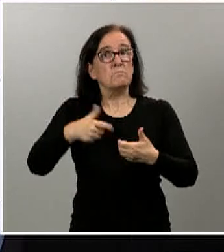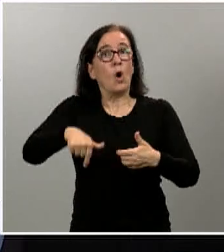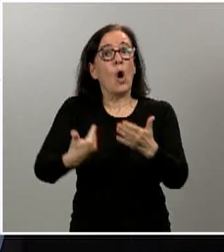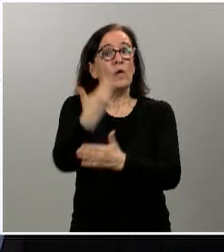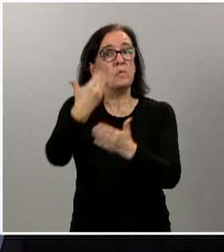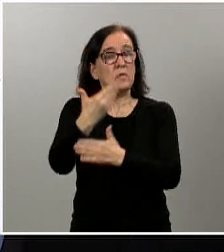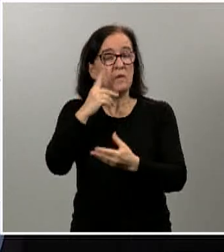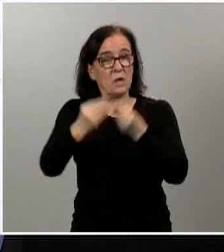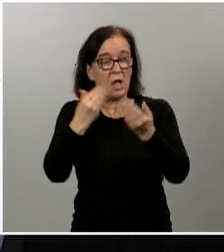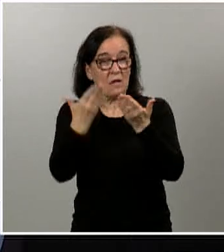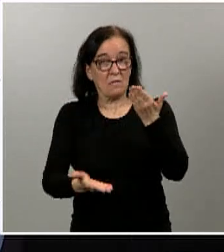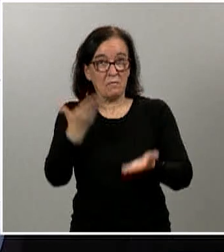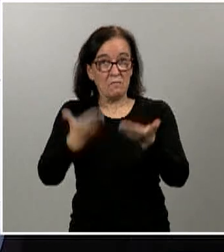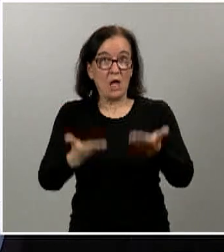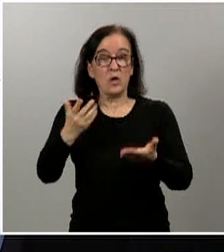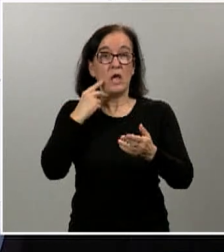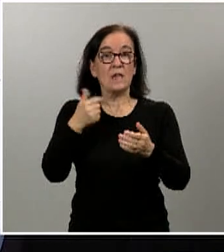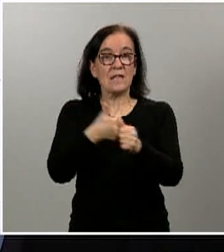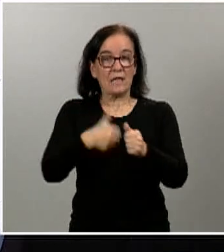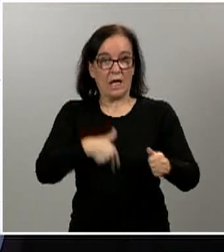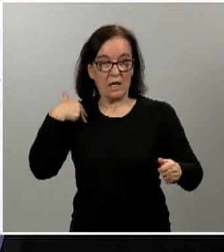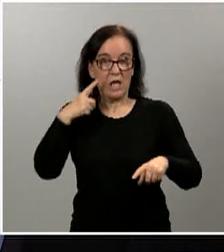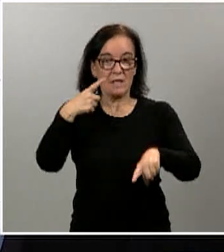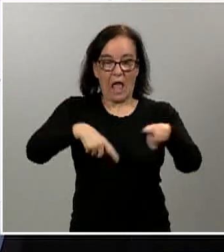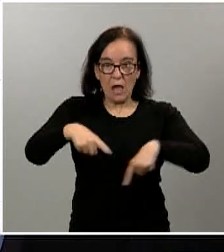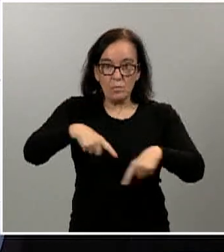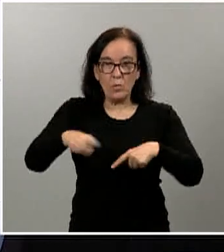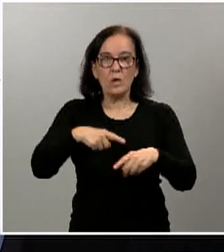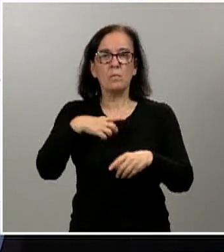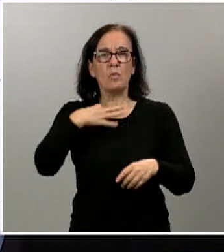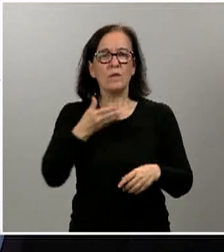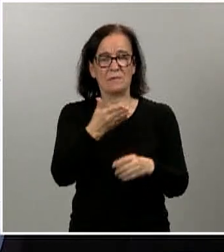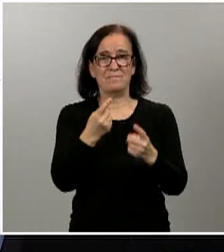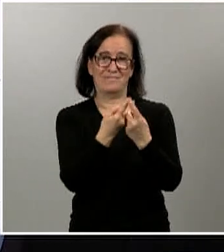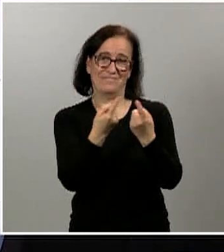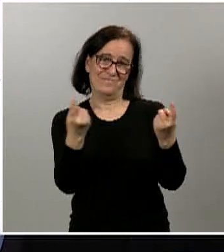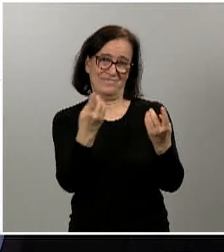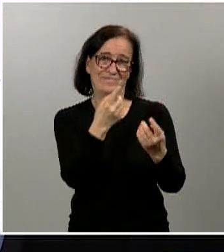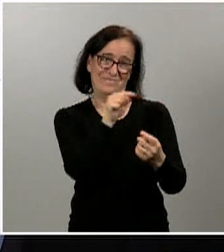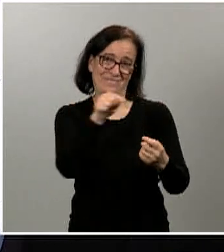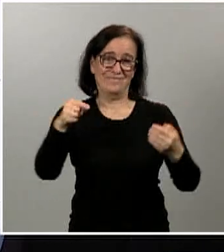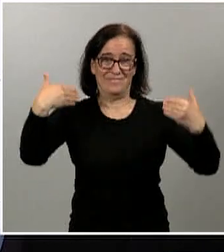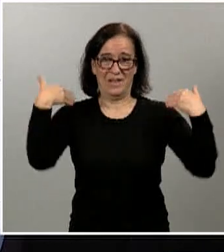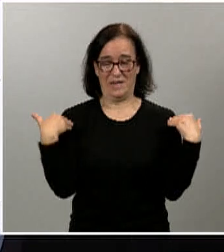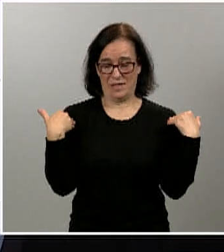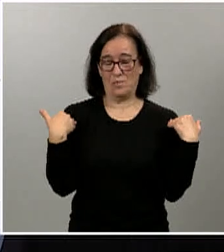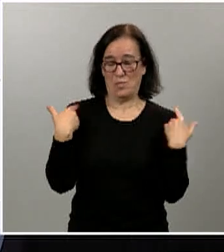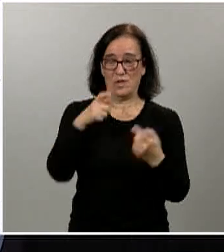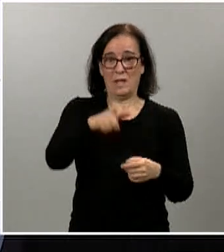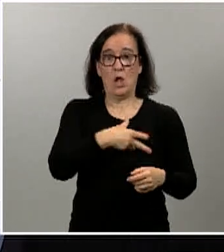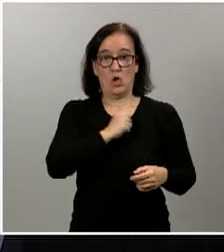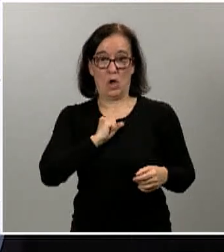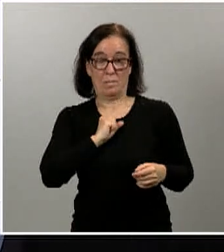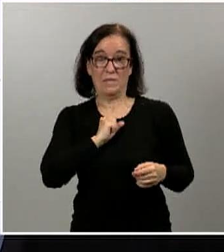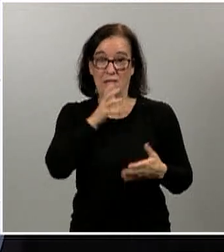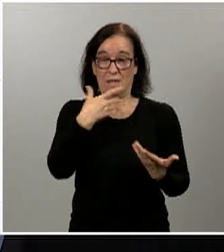secretaria general de Transporte. También podrían pedirse para los responsables policiales, en este caso para la comisaria de la Policía Nacional, cómo está